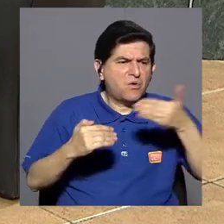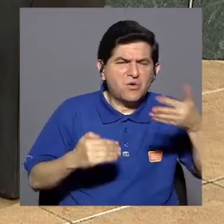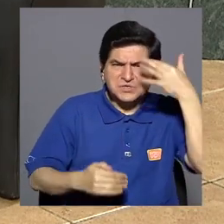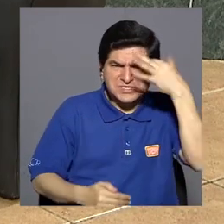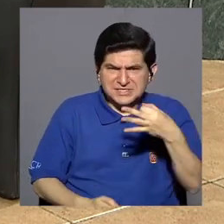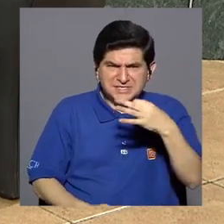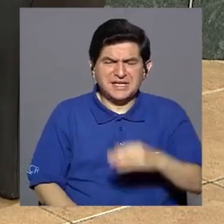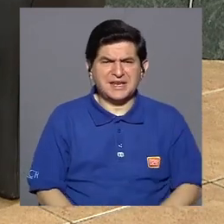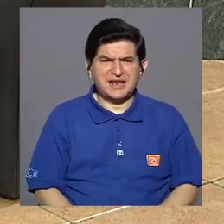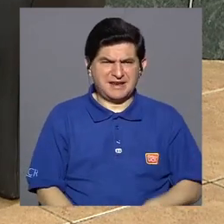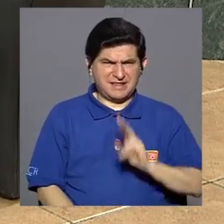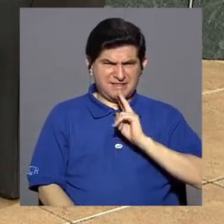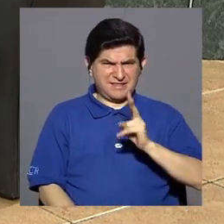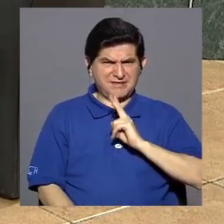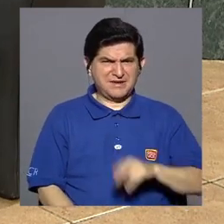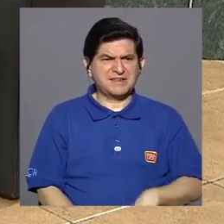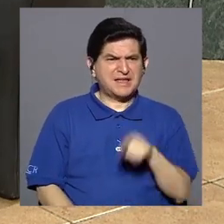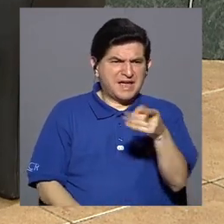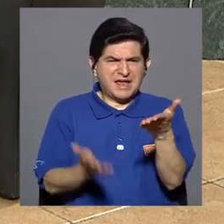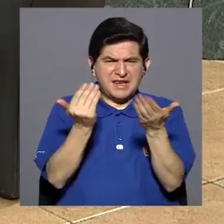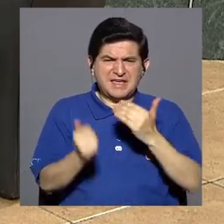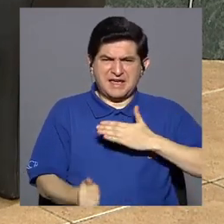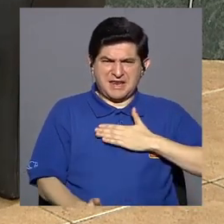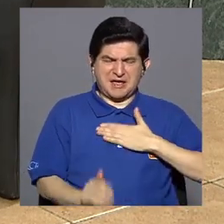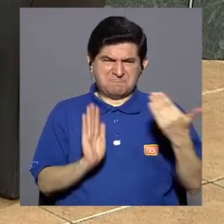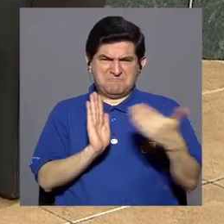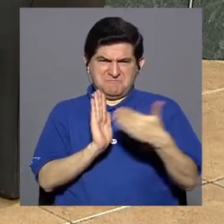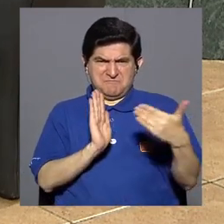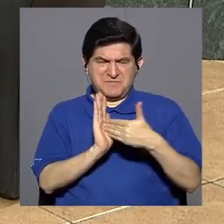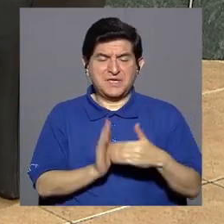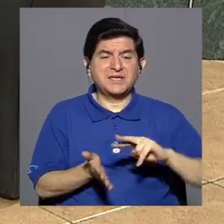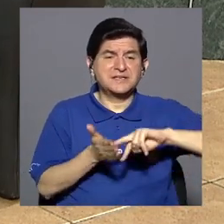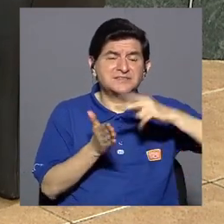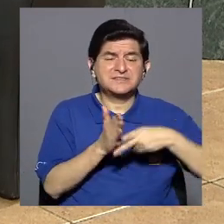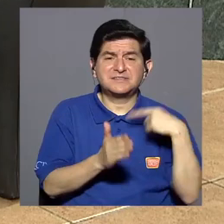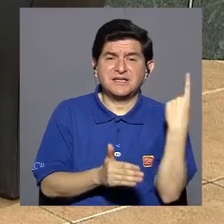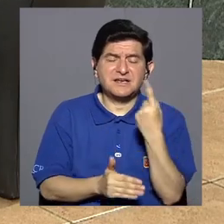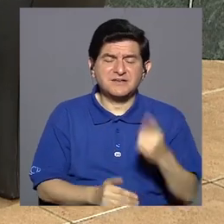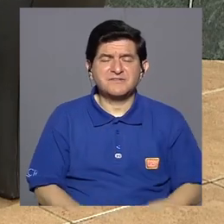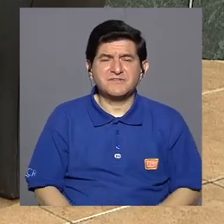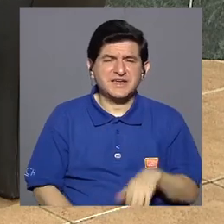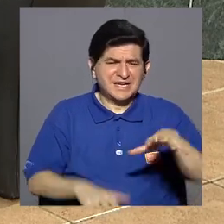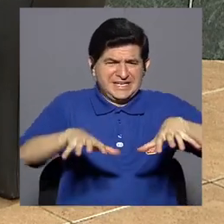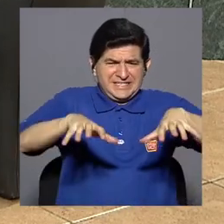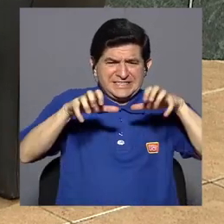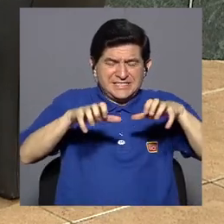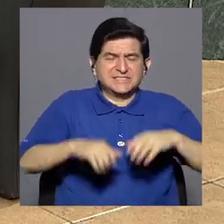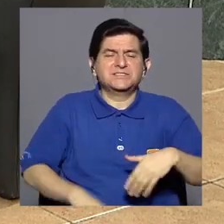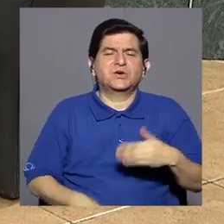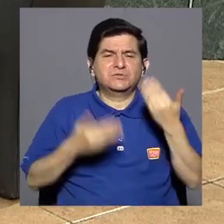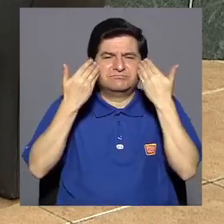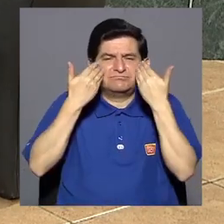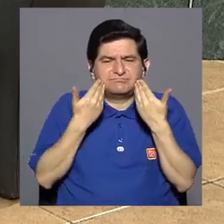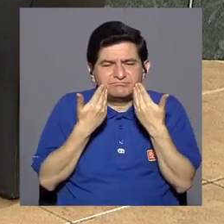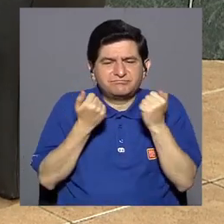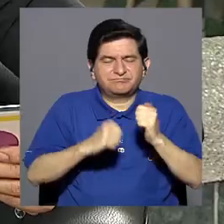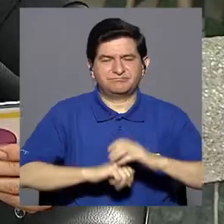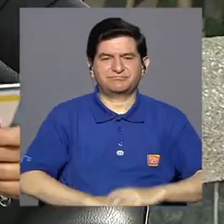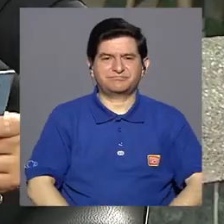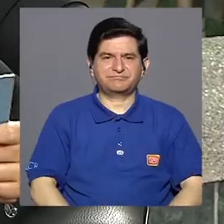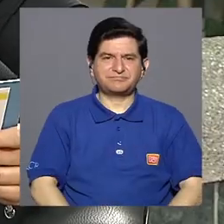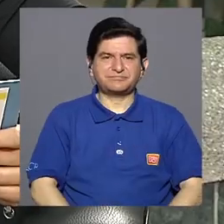cosas como que si realmente me quiere hacer daño, solamente genera malestar, tensión y tristeza.